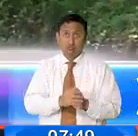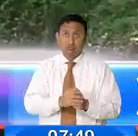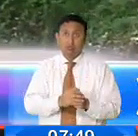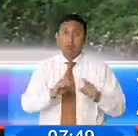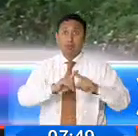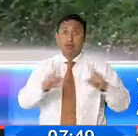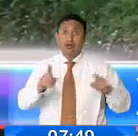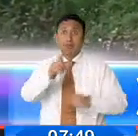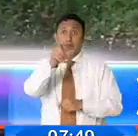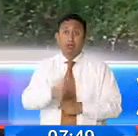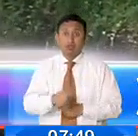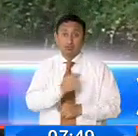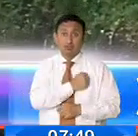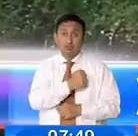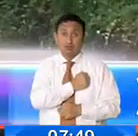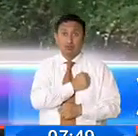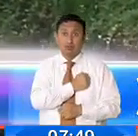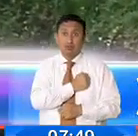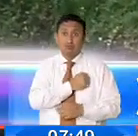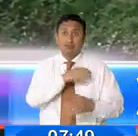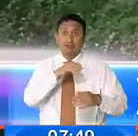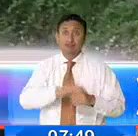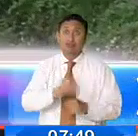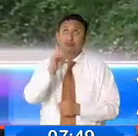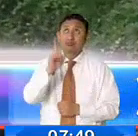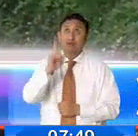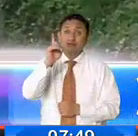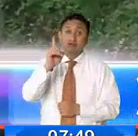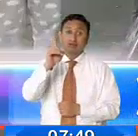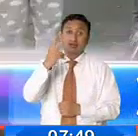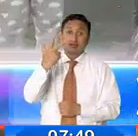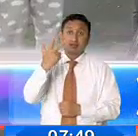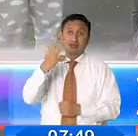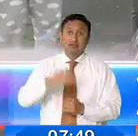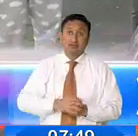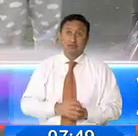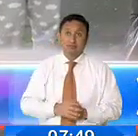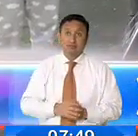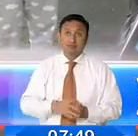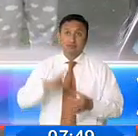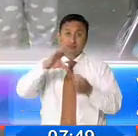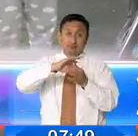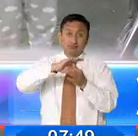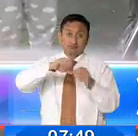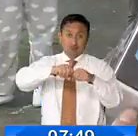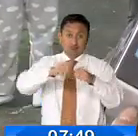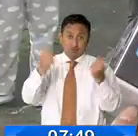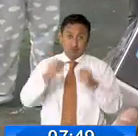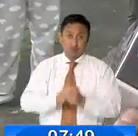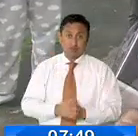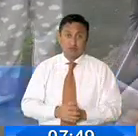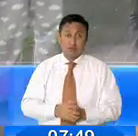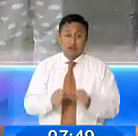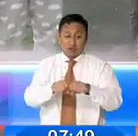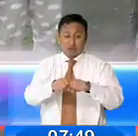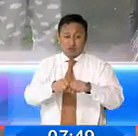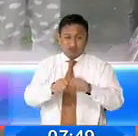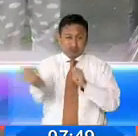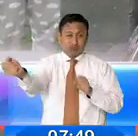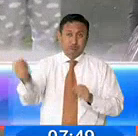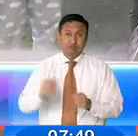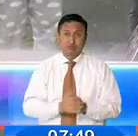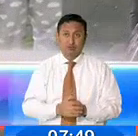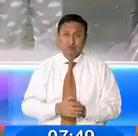contaban que los dueños se encontraban en el tercer piso de la casa. Rompió un candado, forcejeó las puertas. No